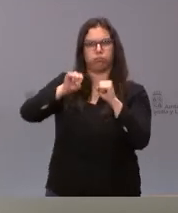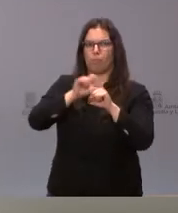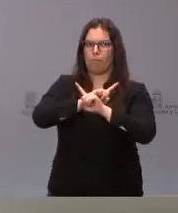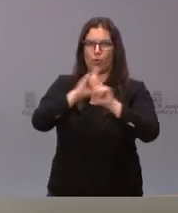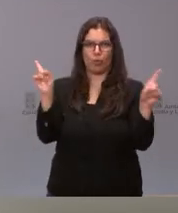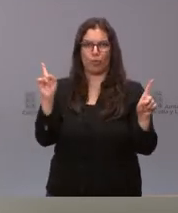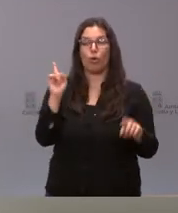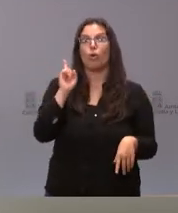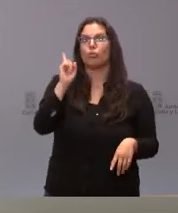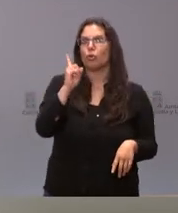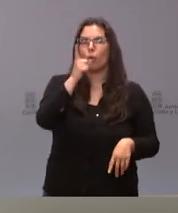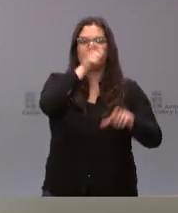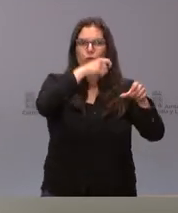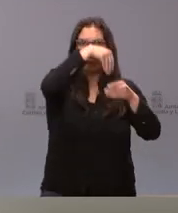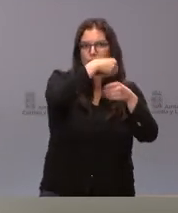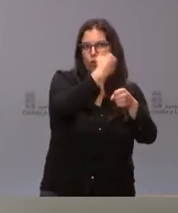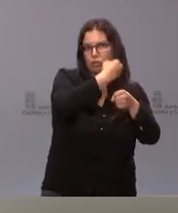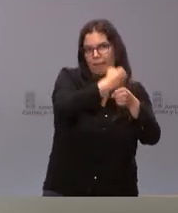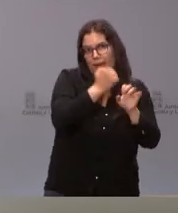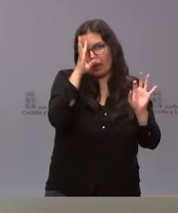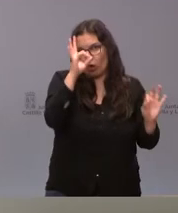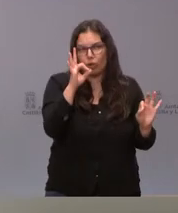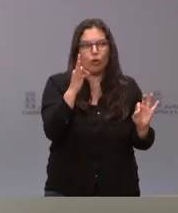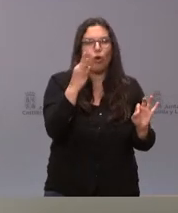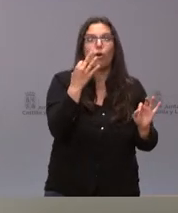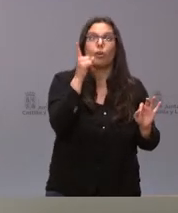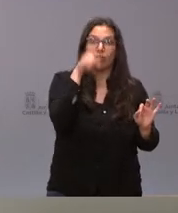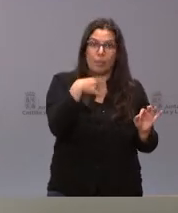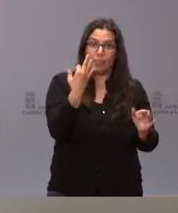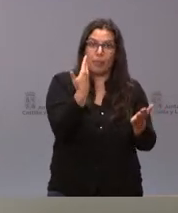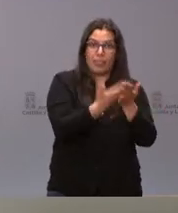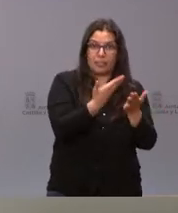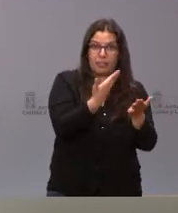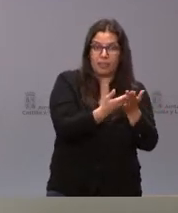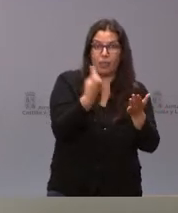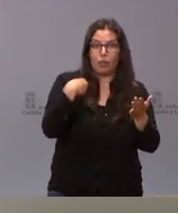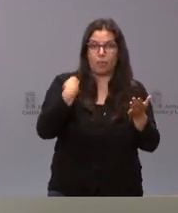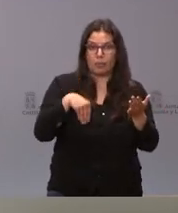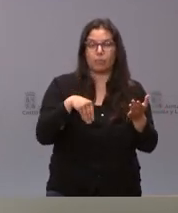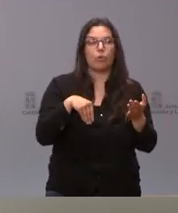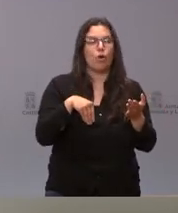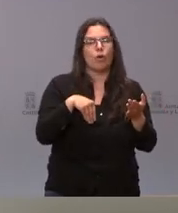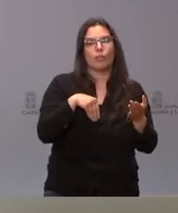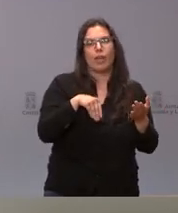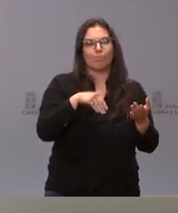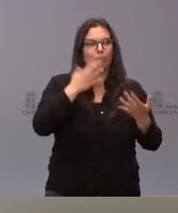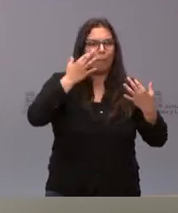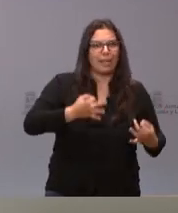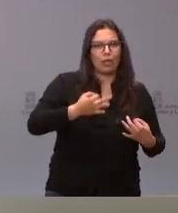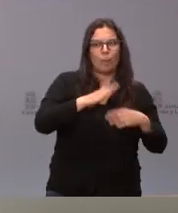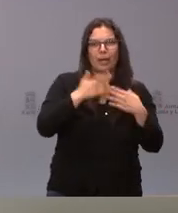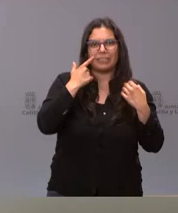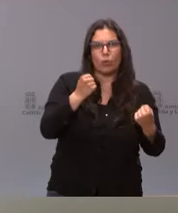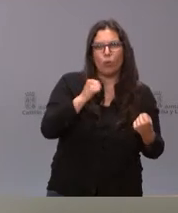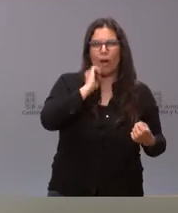aquellas personas que allí trabajan que lógicamente tendrán que tener el certificado de no haber sido incurso ningún procedimiento de riesgo para la salud y la